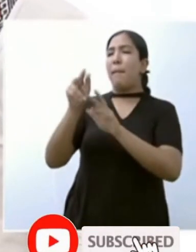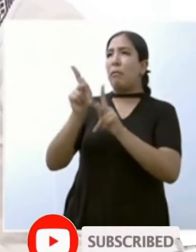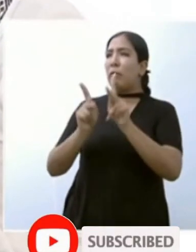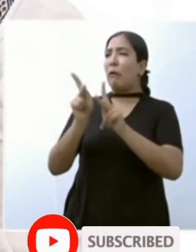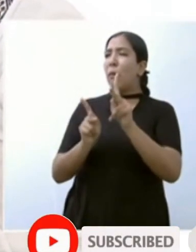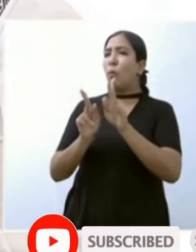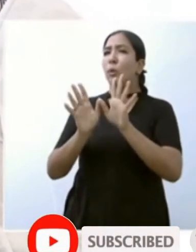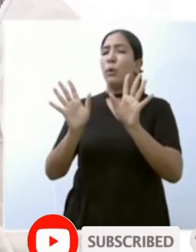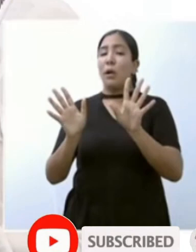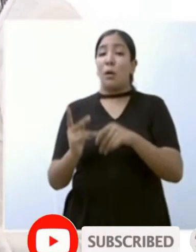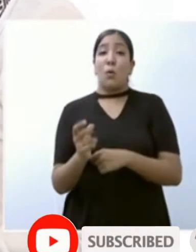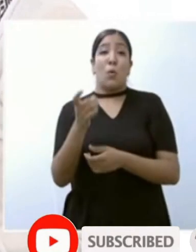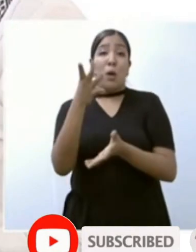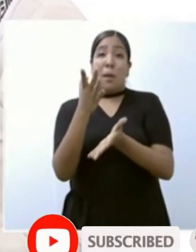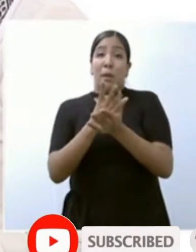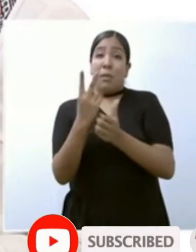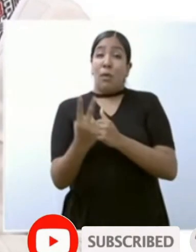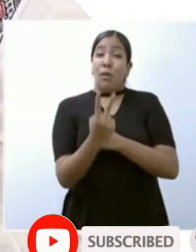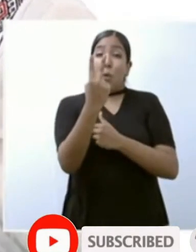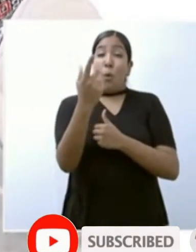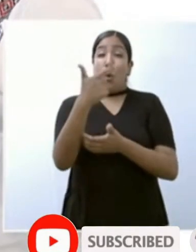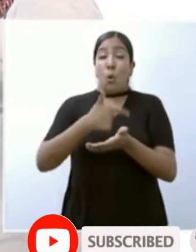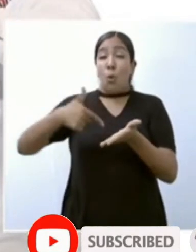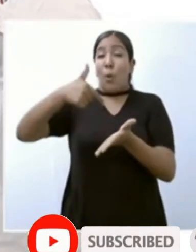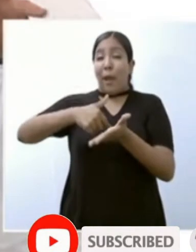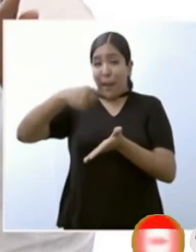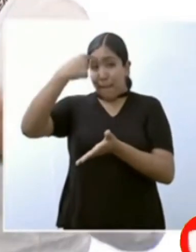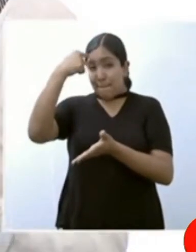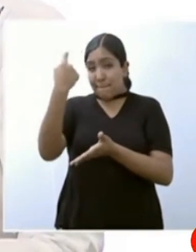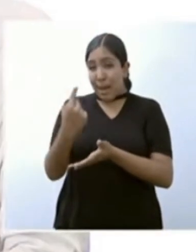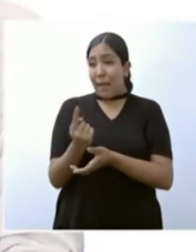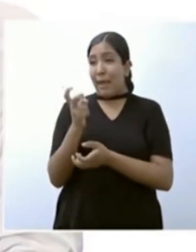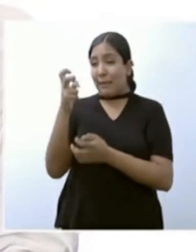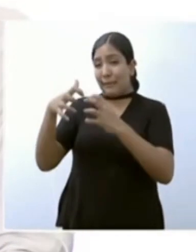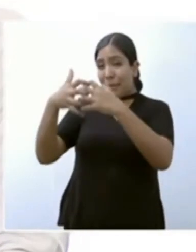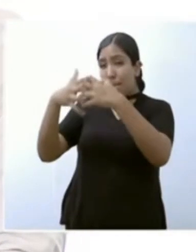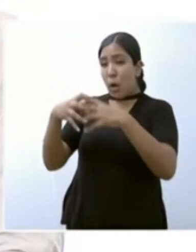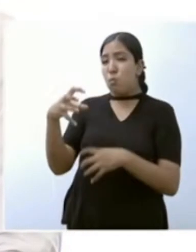hay dos lugares para ubicar la planta